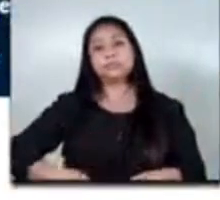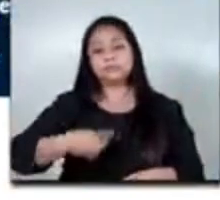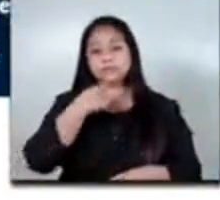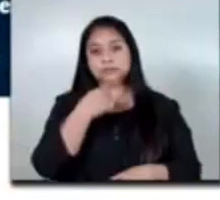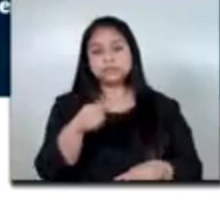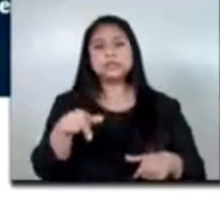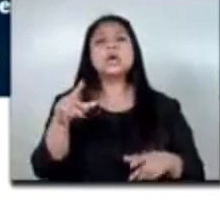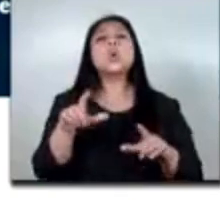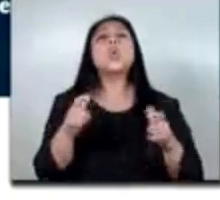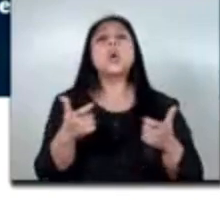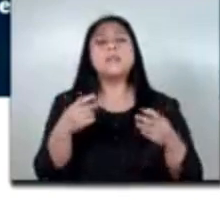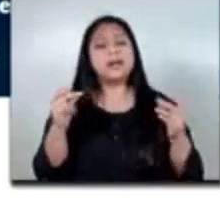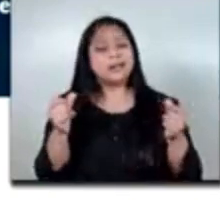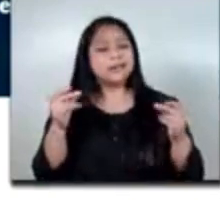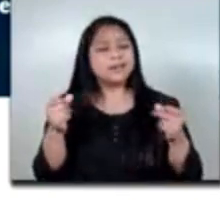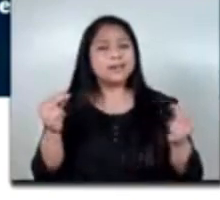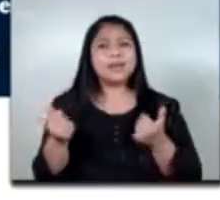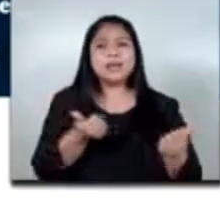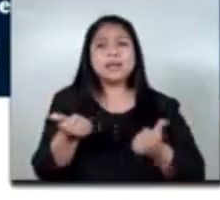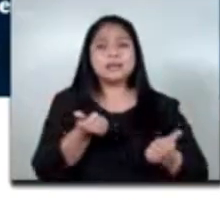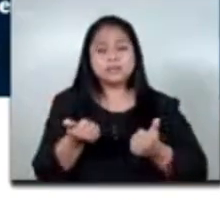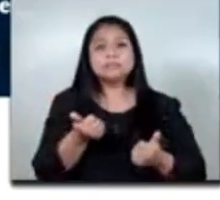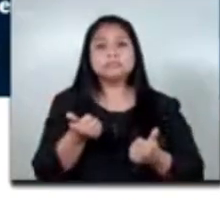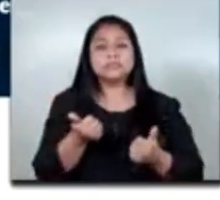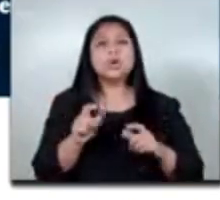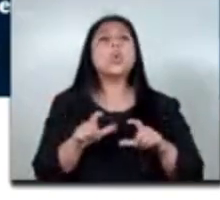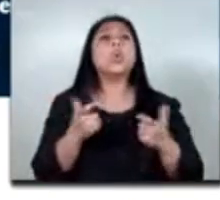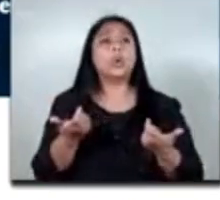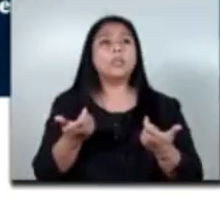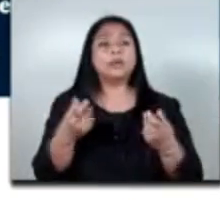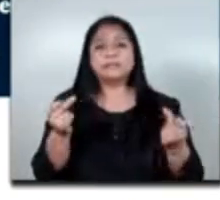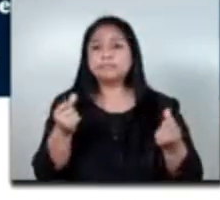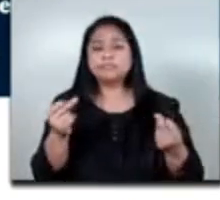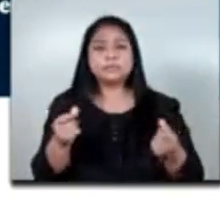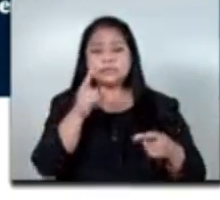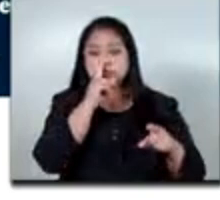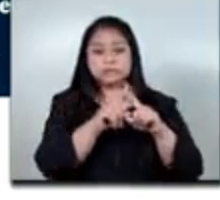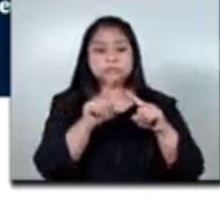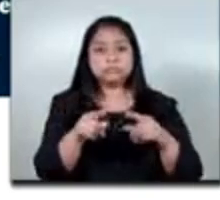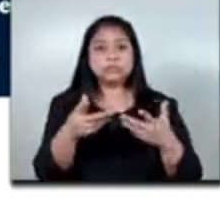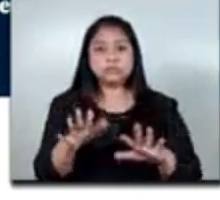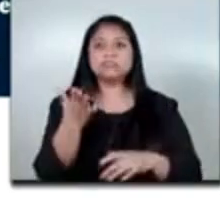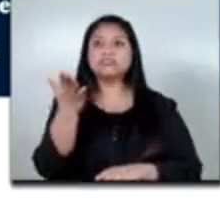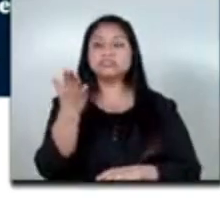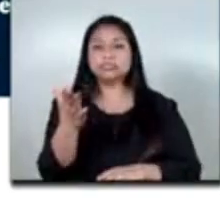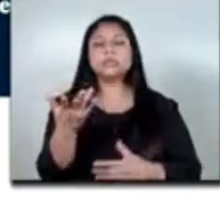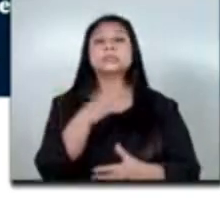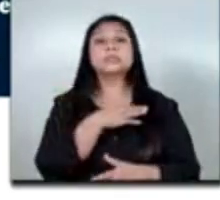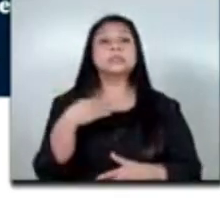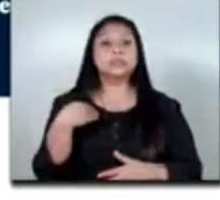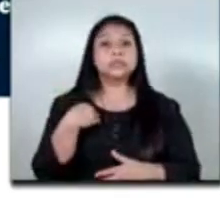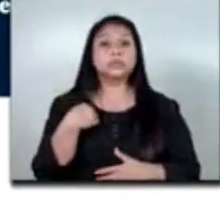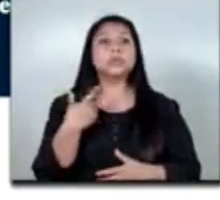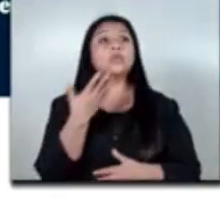agilizar la administración cómo agilizar a efecto de que la gestión del ministerio fuera